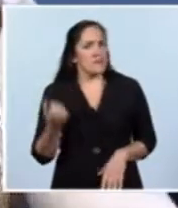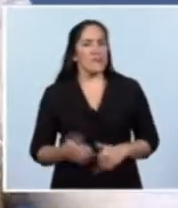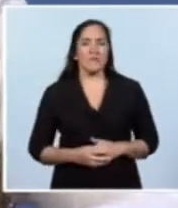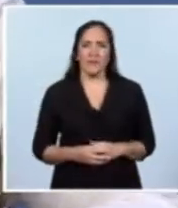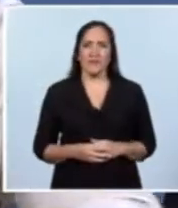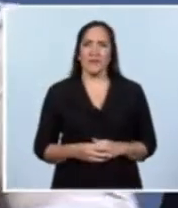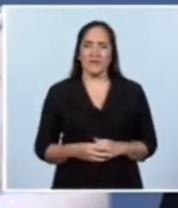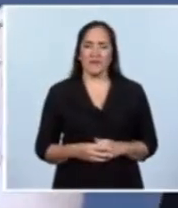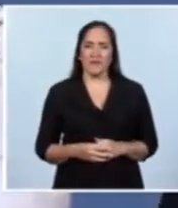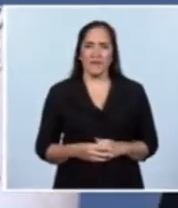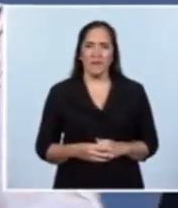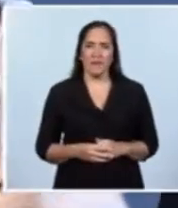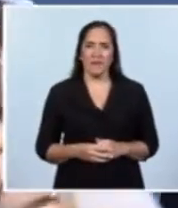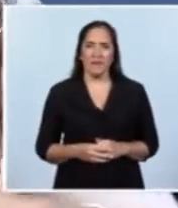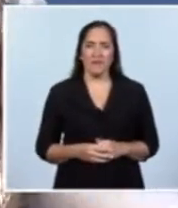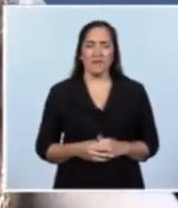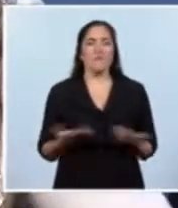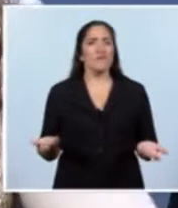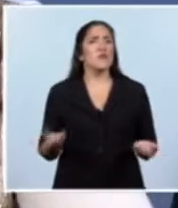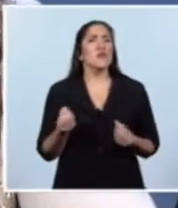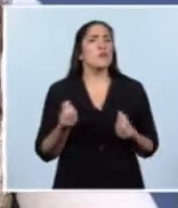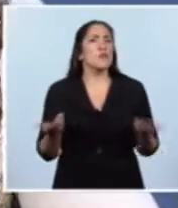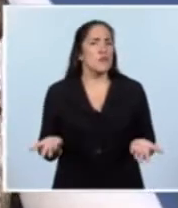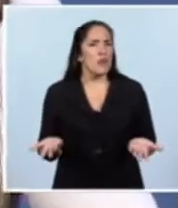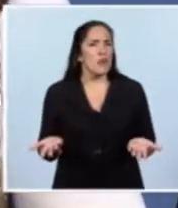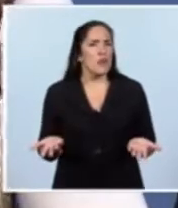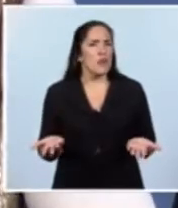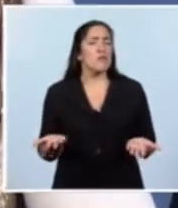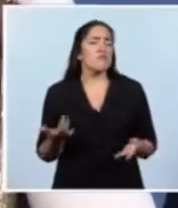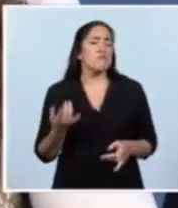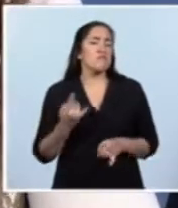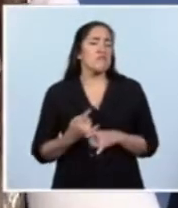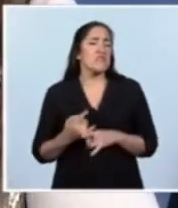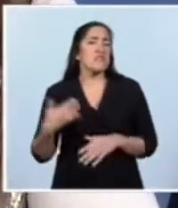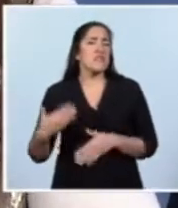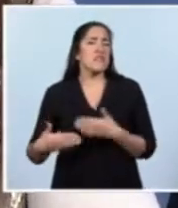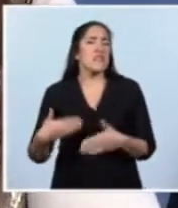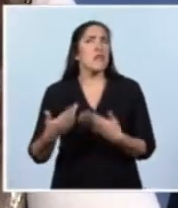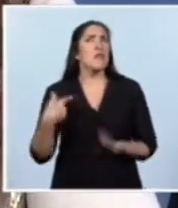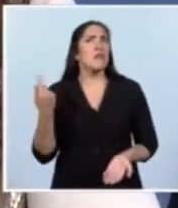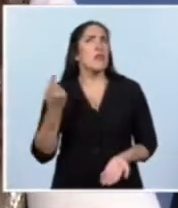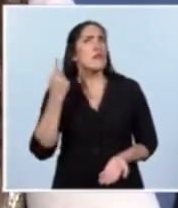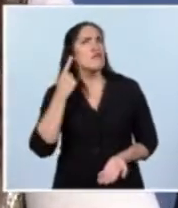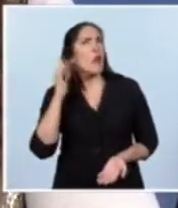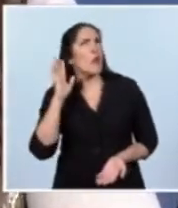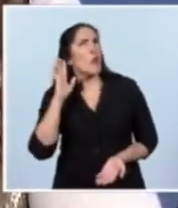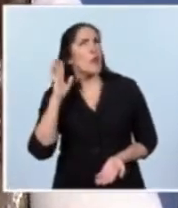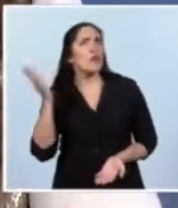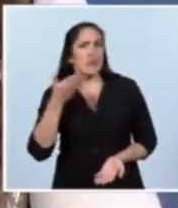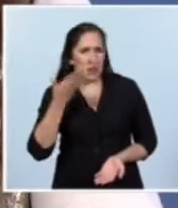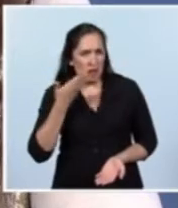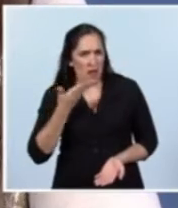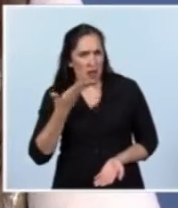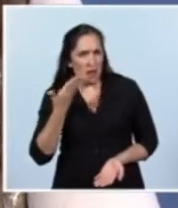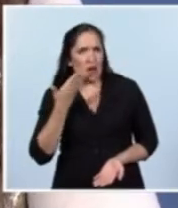porque a menudo o casi permanentemente estamos escuchando hablar de lucha